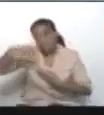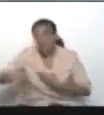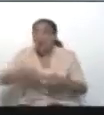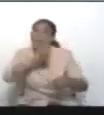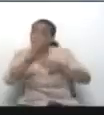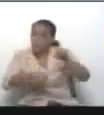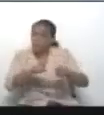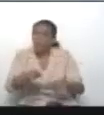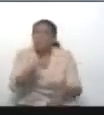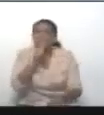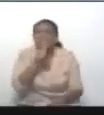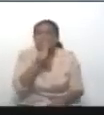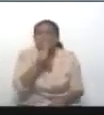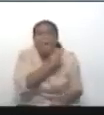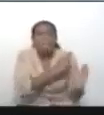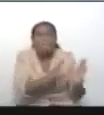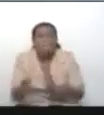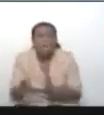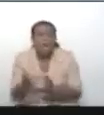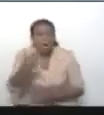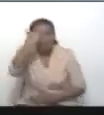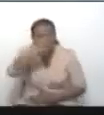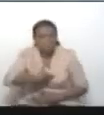¿quién puede preparar planes así?